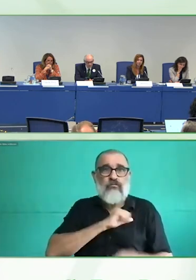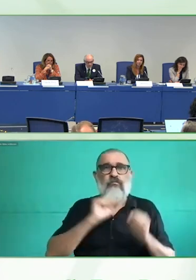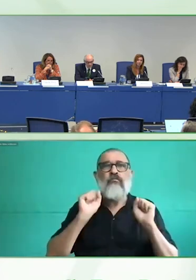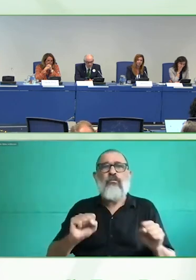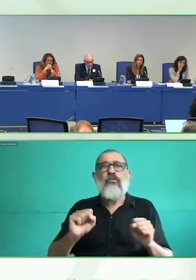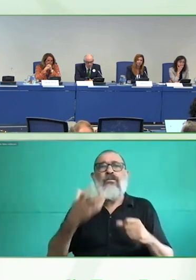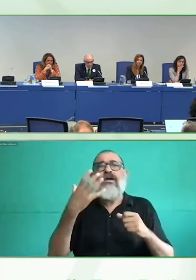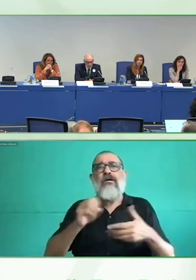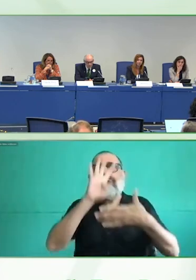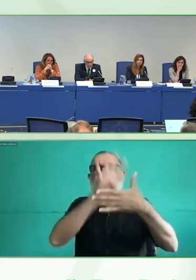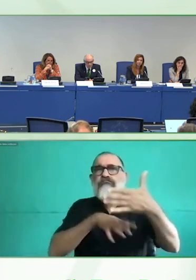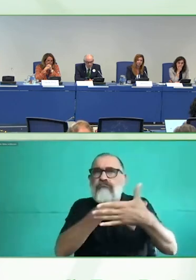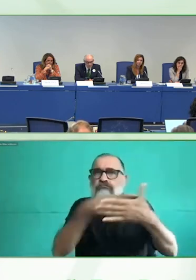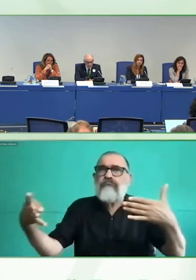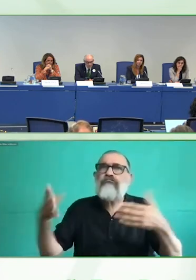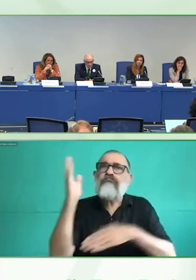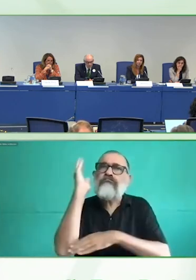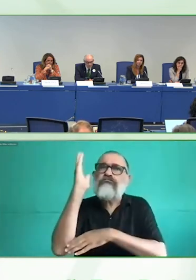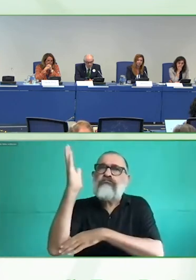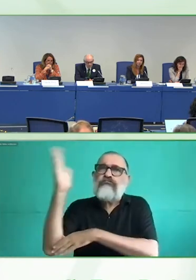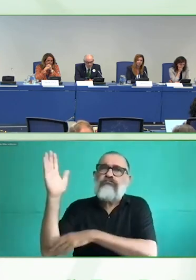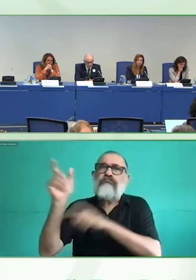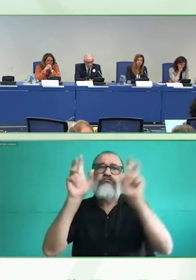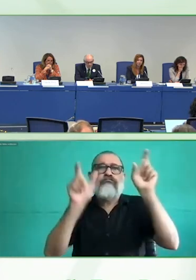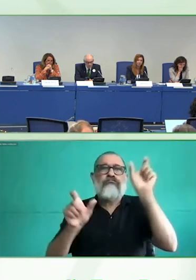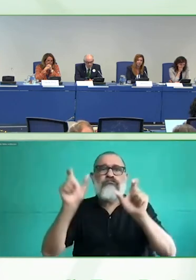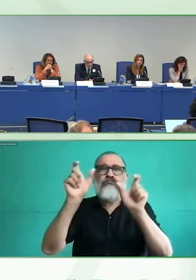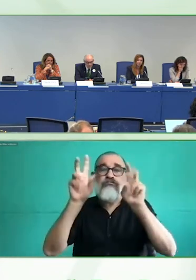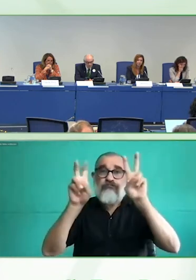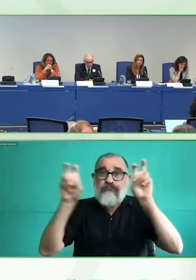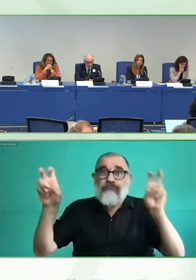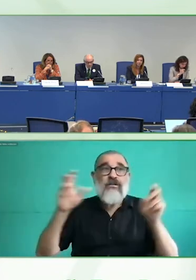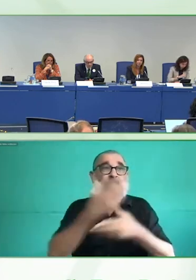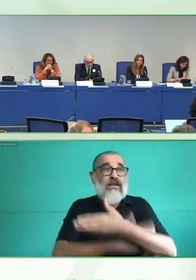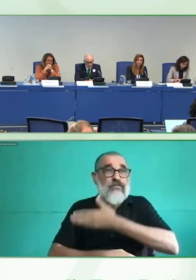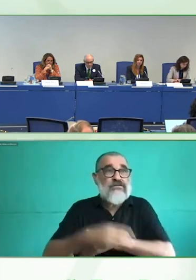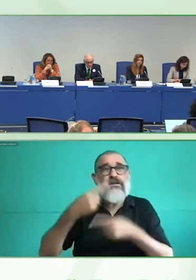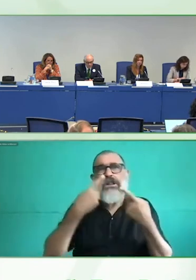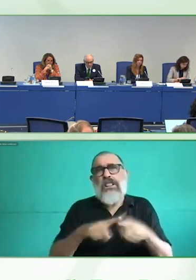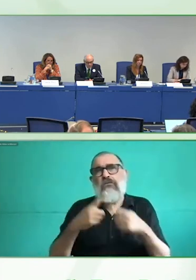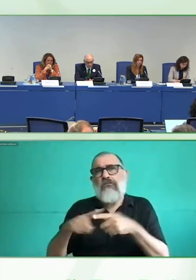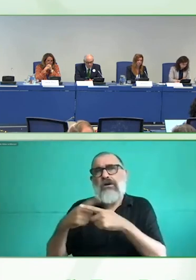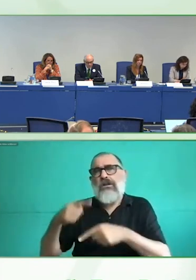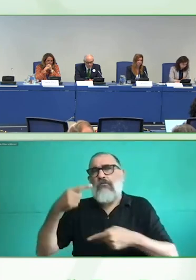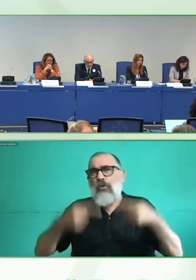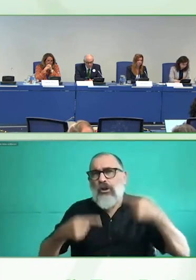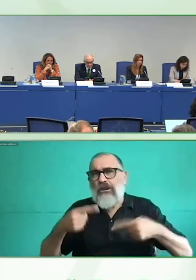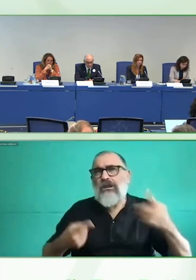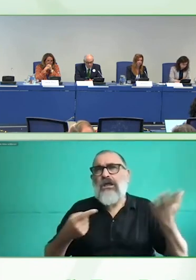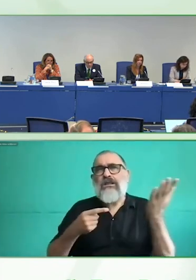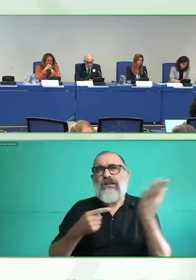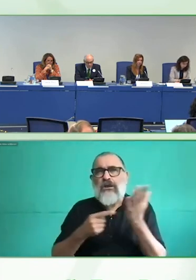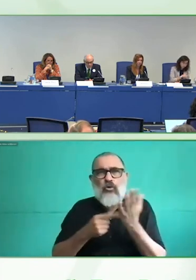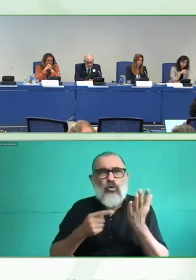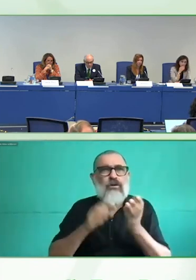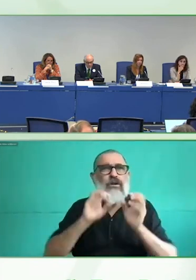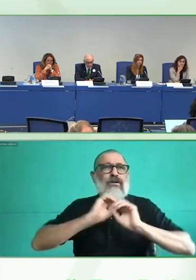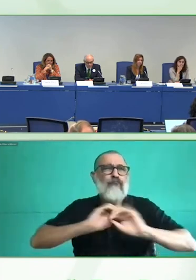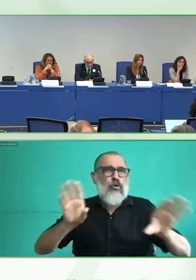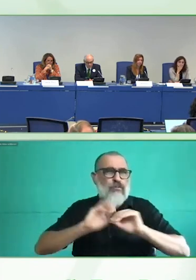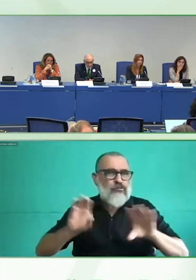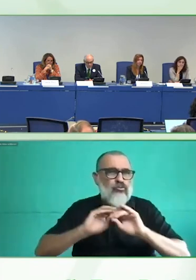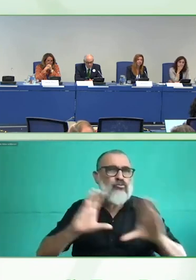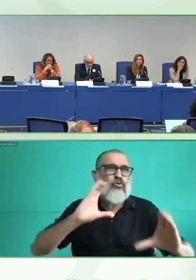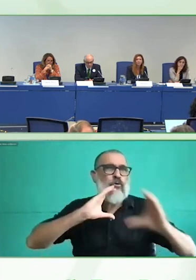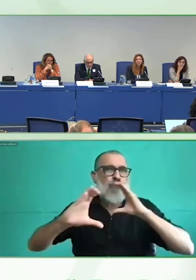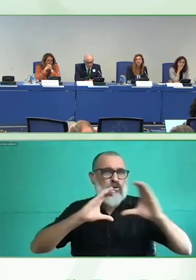las nuevas iniciativas ganadoras de los países ya mencionados y sus propuestas en torno a soluciones innovadoras y creativas que pueden ser replicables y